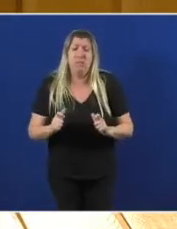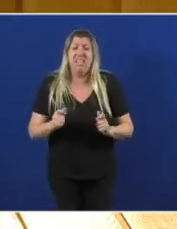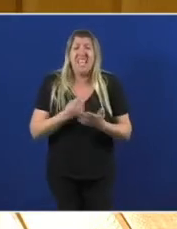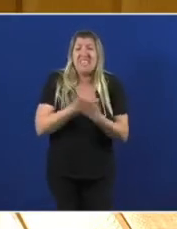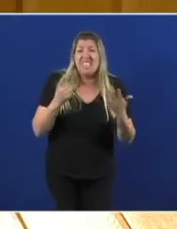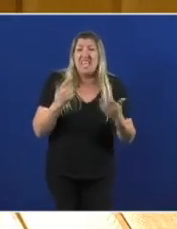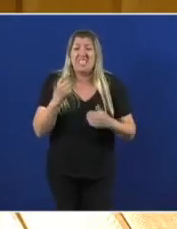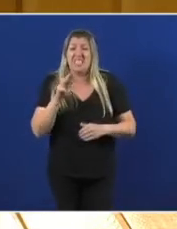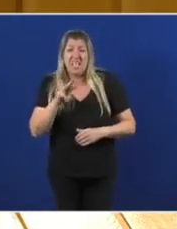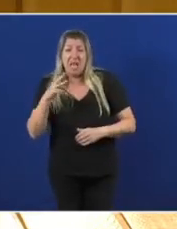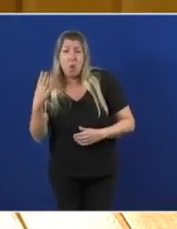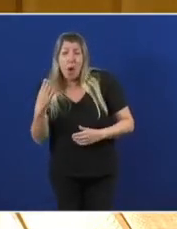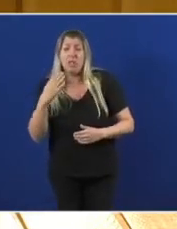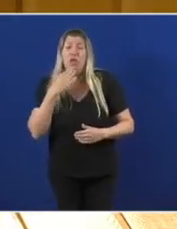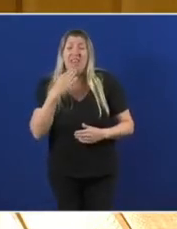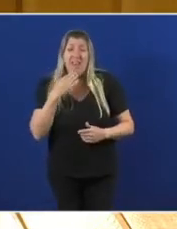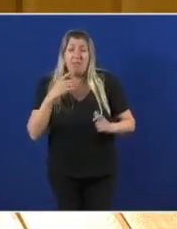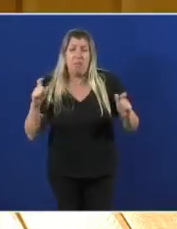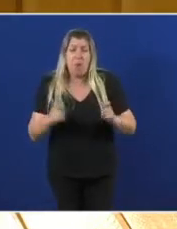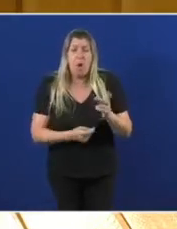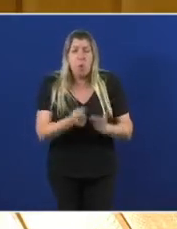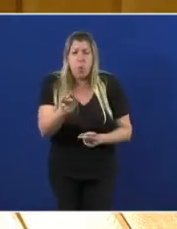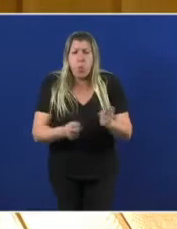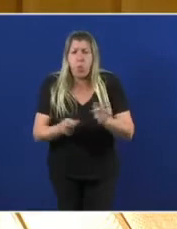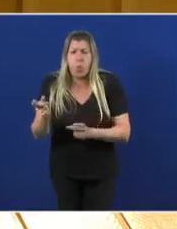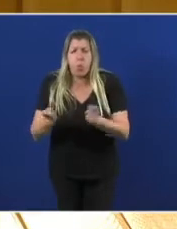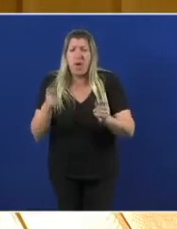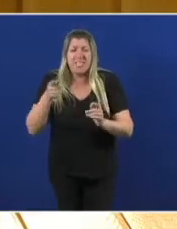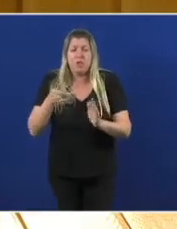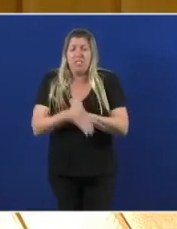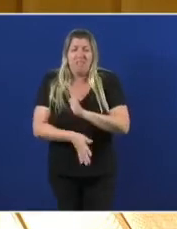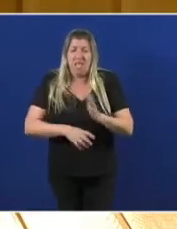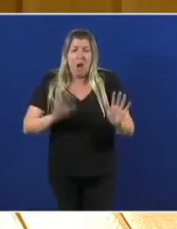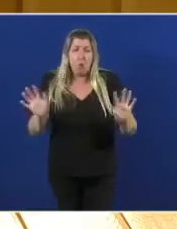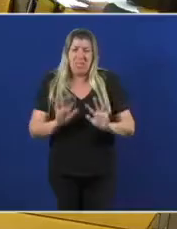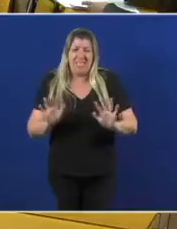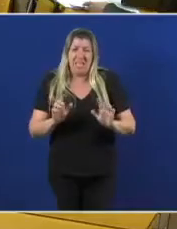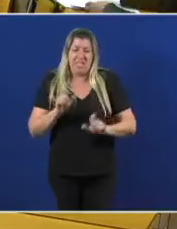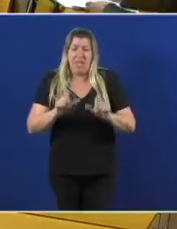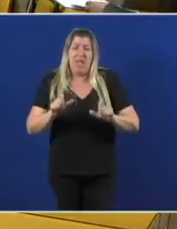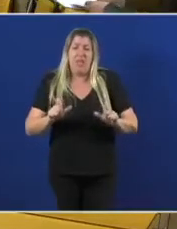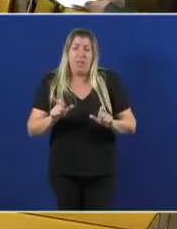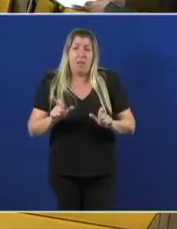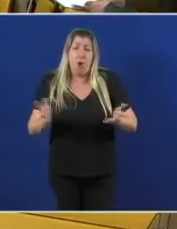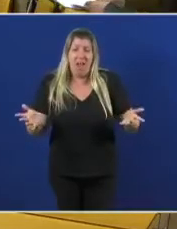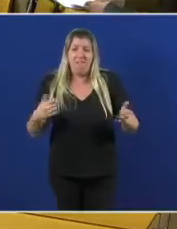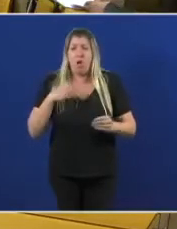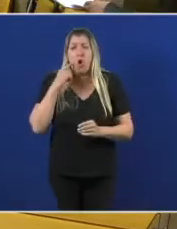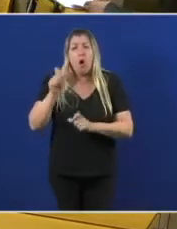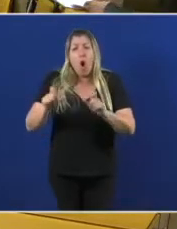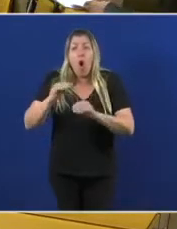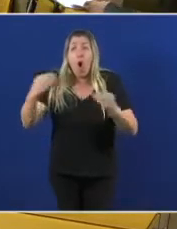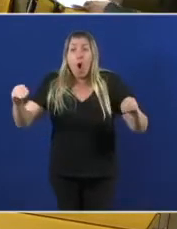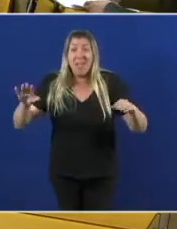é demoledor señor Feijó unha desfeita demográfica e queres saber que nos din esos mozos e mozas que están fora?